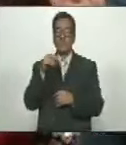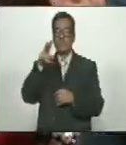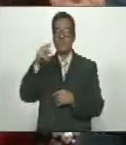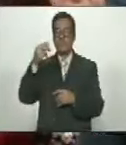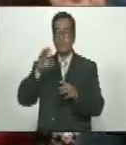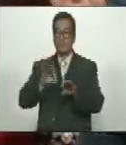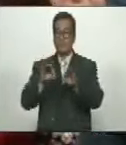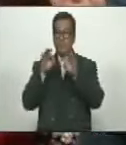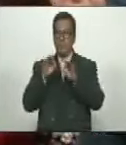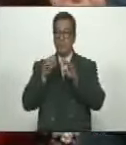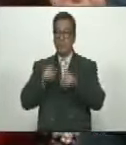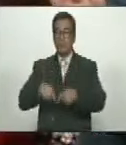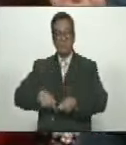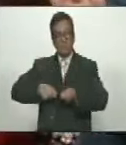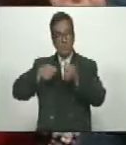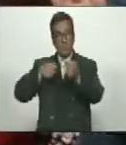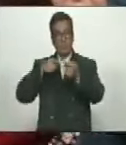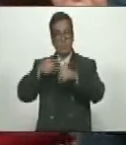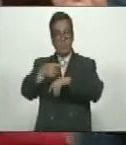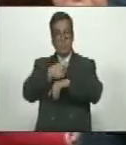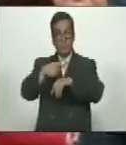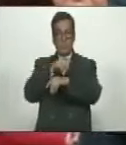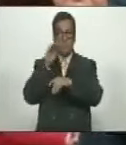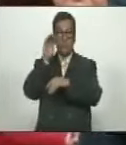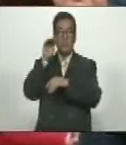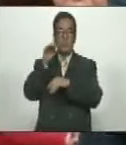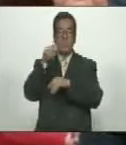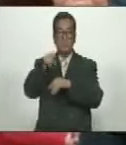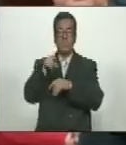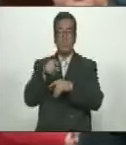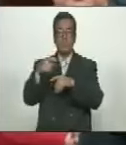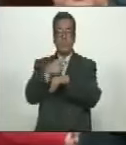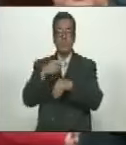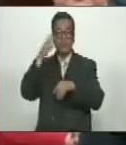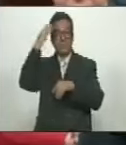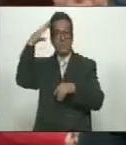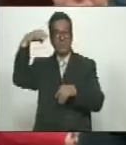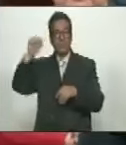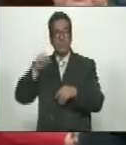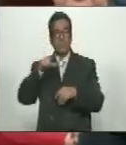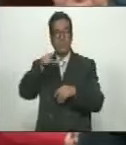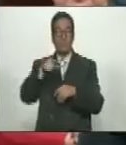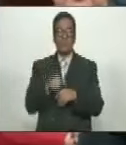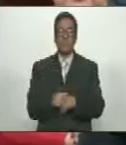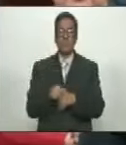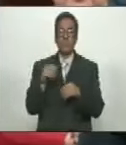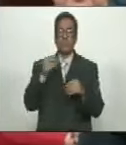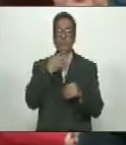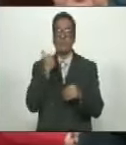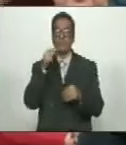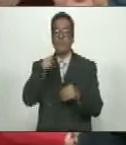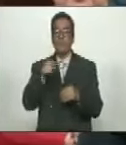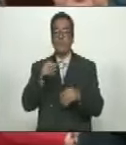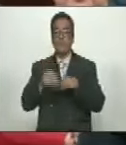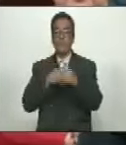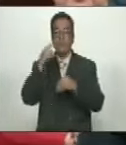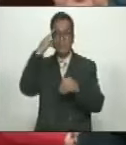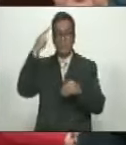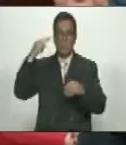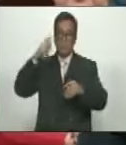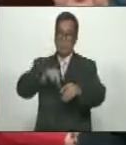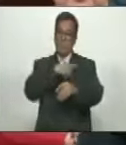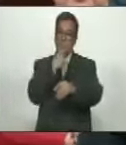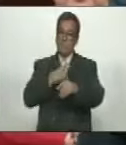tuvo otra opción que empuñar armas para buscar su futuro y para buscar sus sueños. Como no hay mejor manera de honrar a un